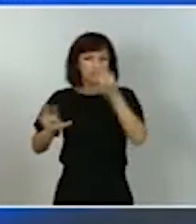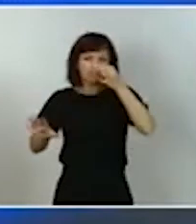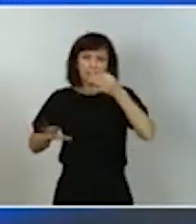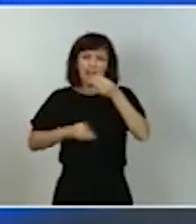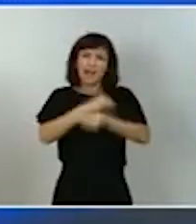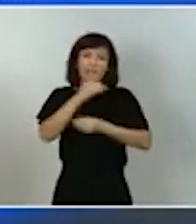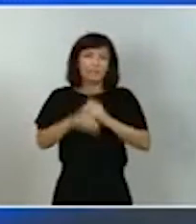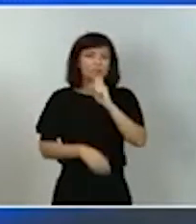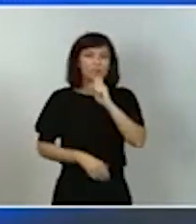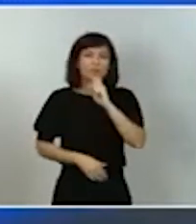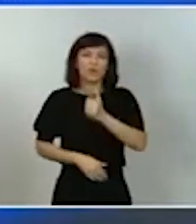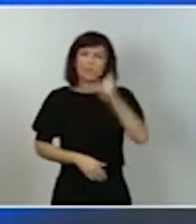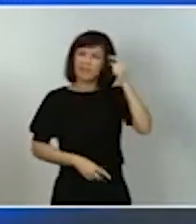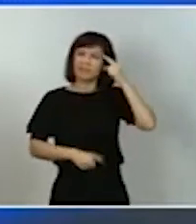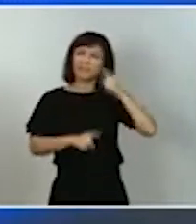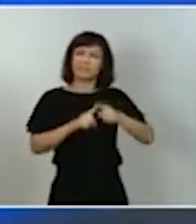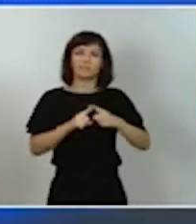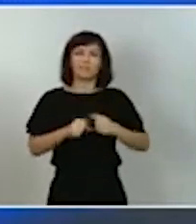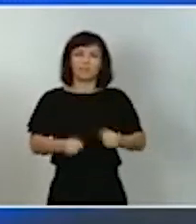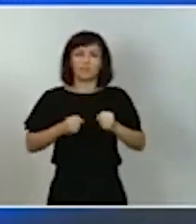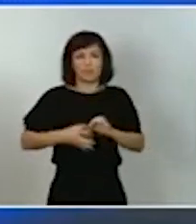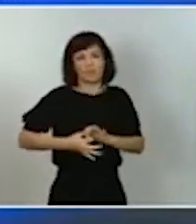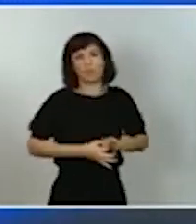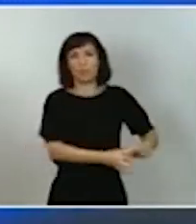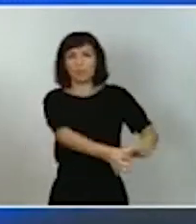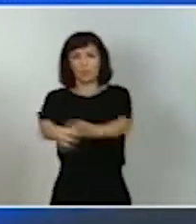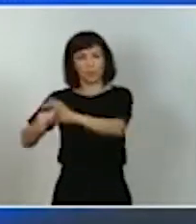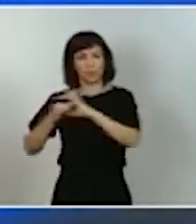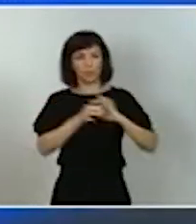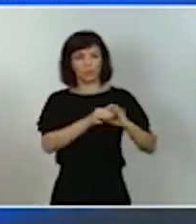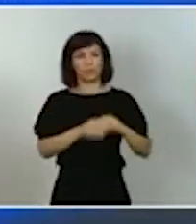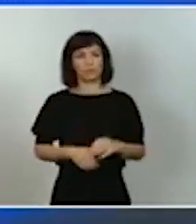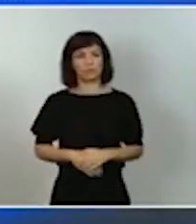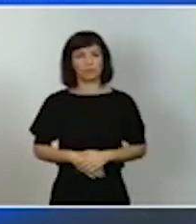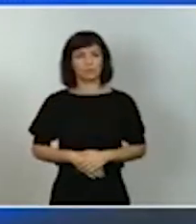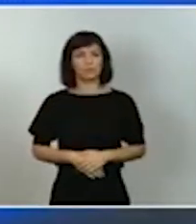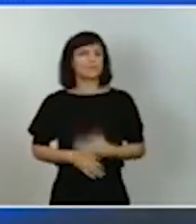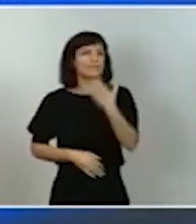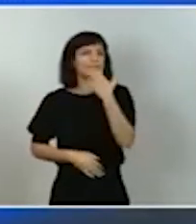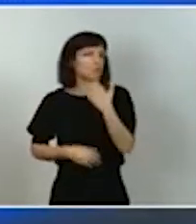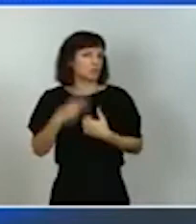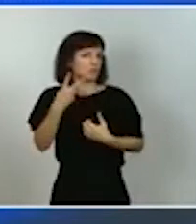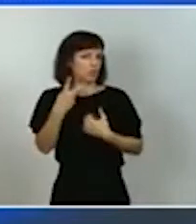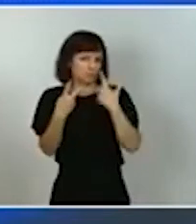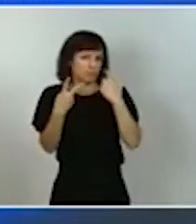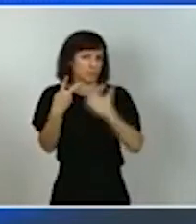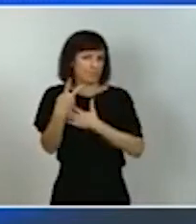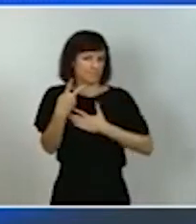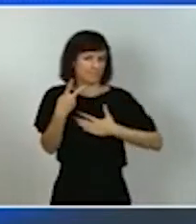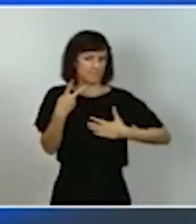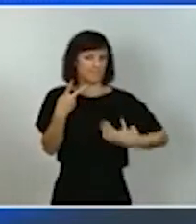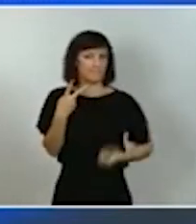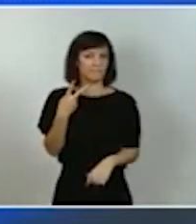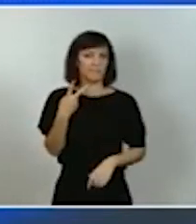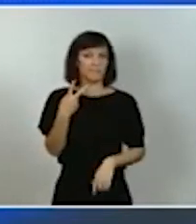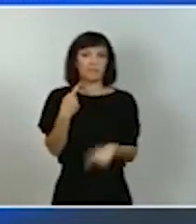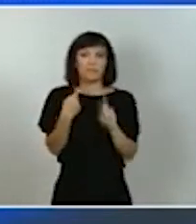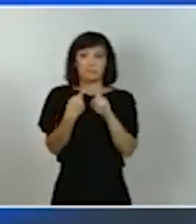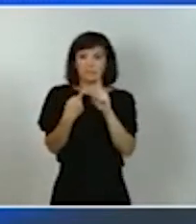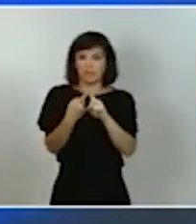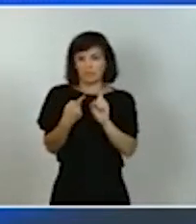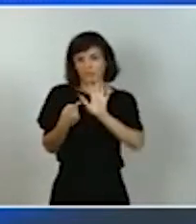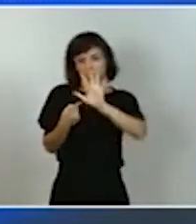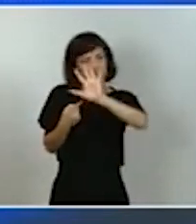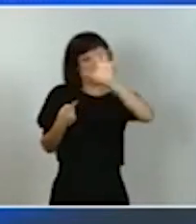en la fuerza de la Unión. Quiero destacar dos ejemplos. El primero es, sin duda alguna, la labor y también